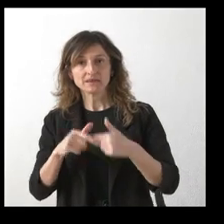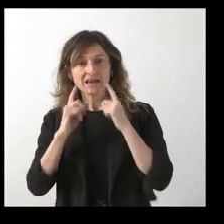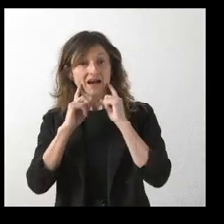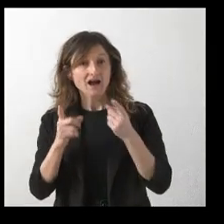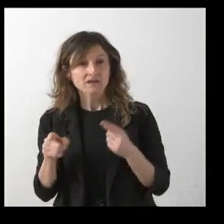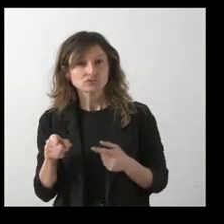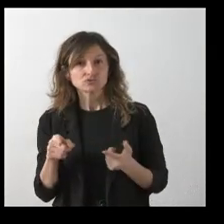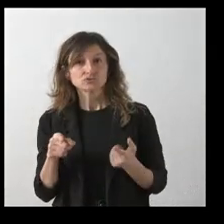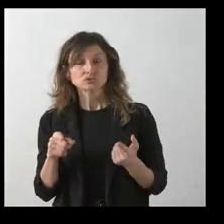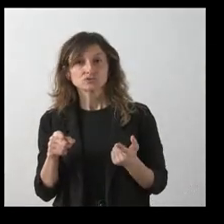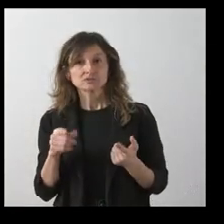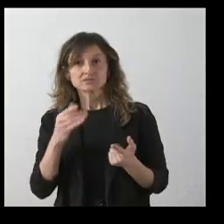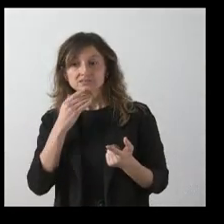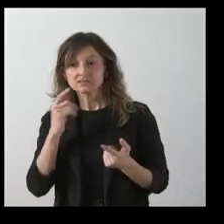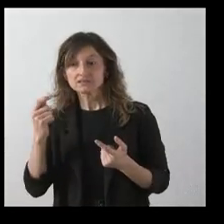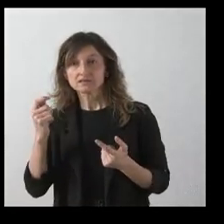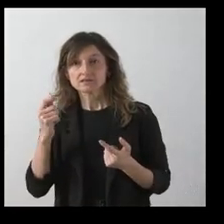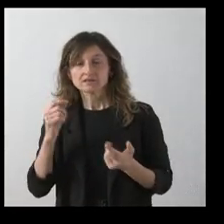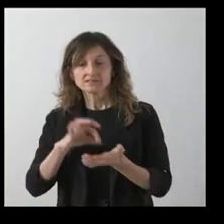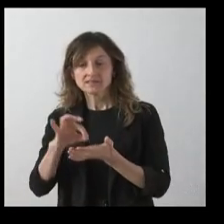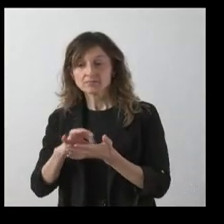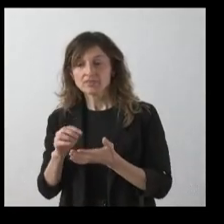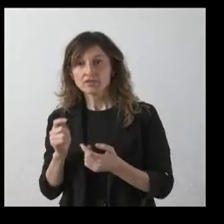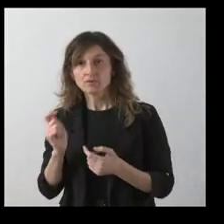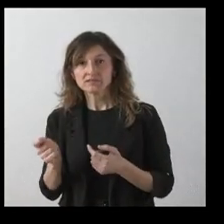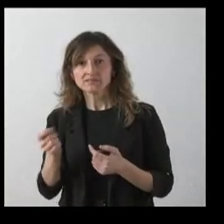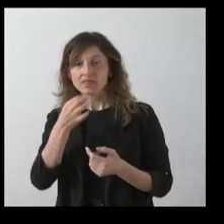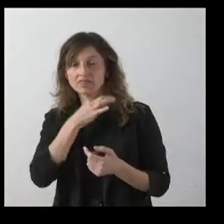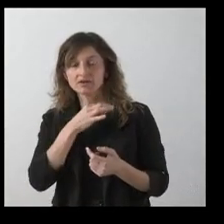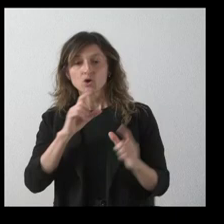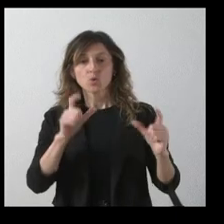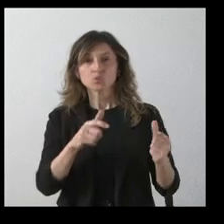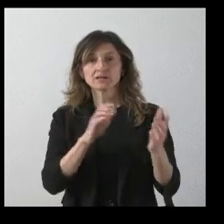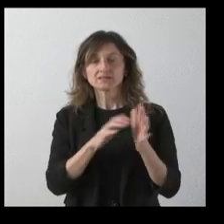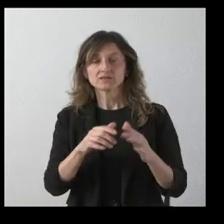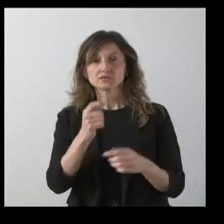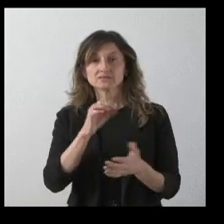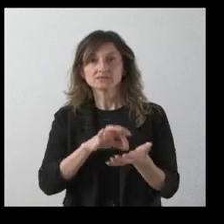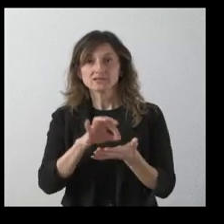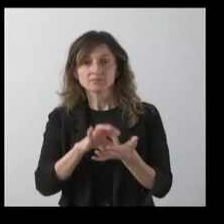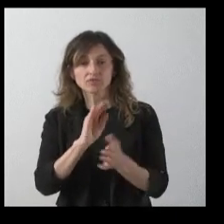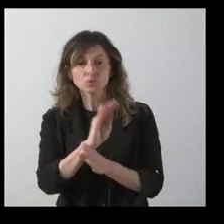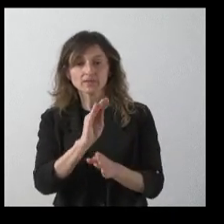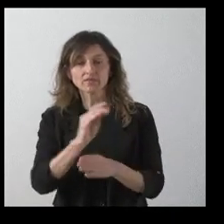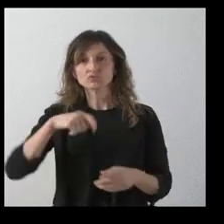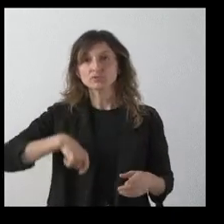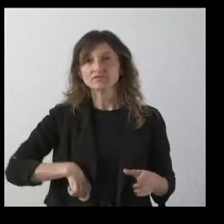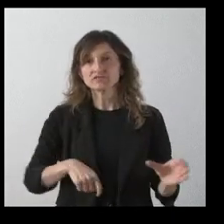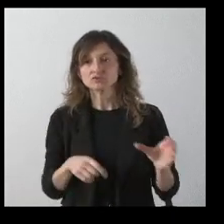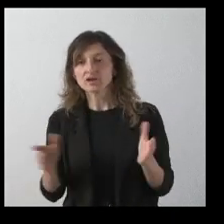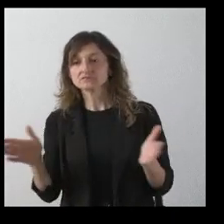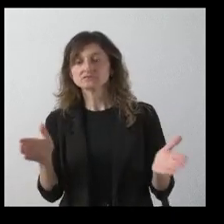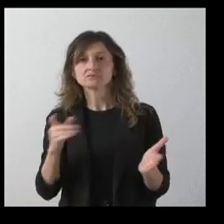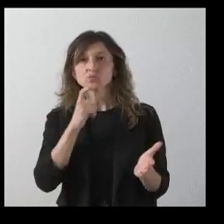renunciar a prestar ellos mismos ese servicio y que fuera la Junta quien prestara esos cuidados profesionales? decir,